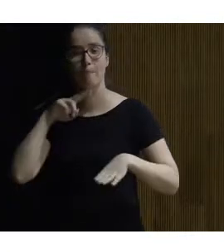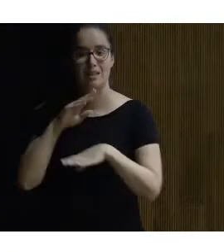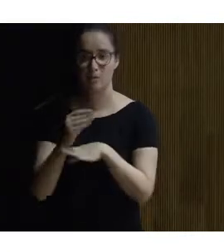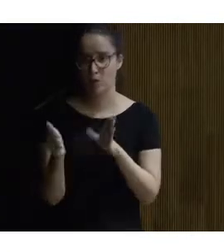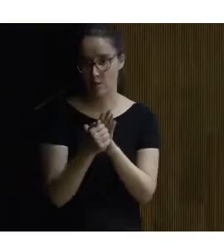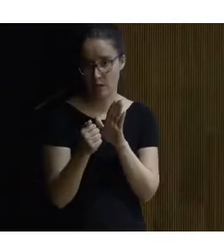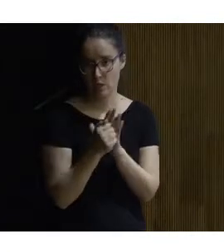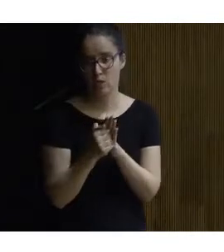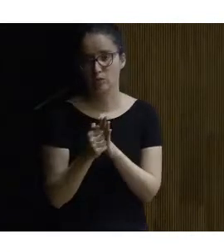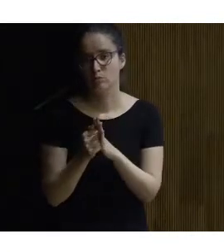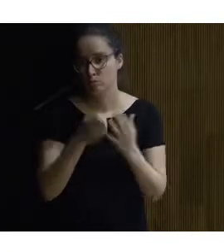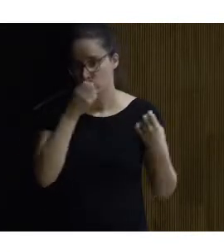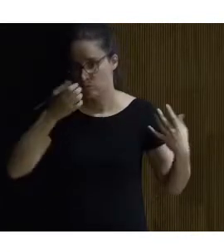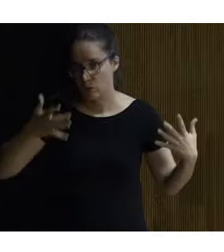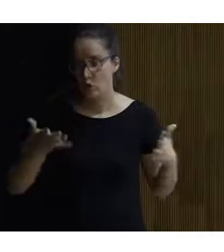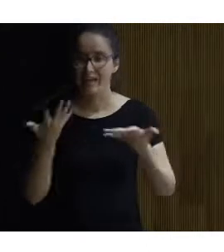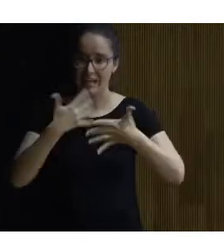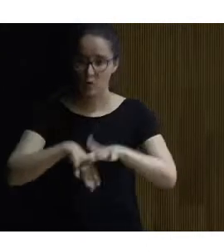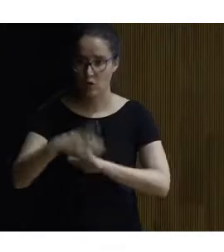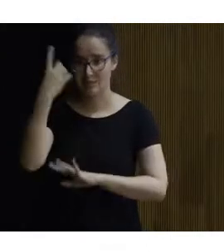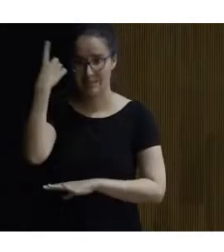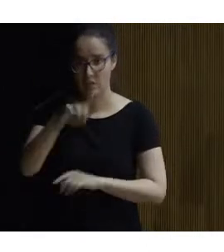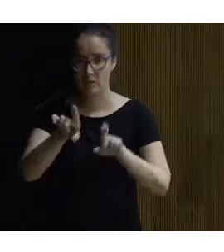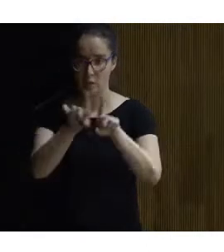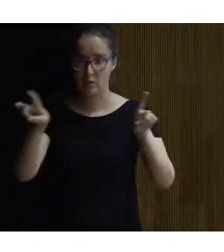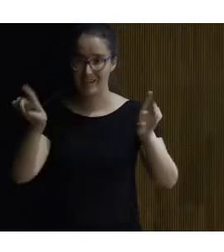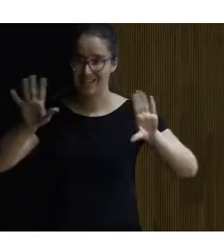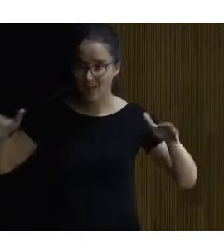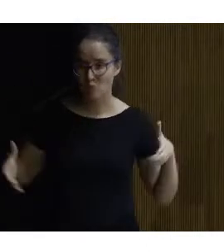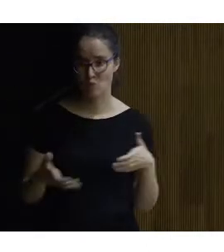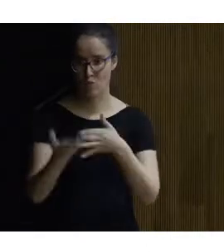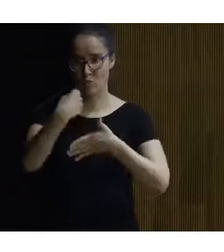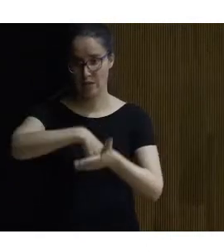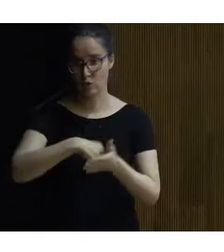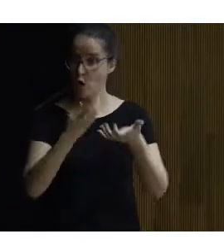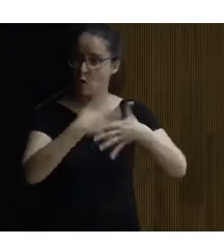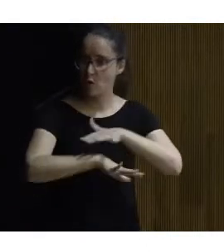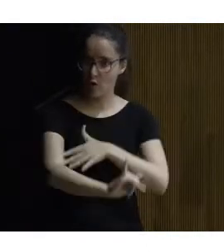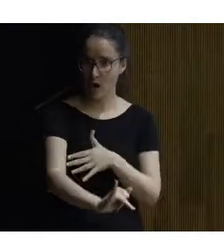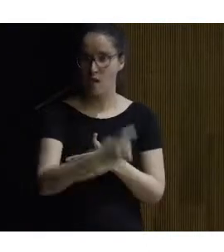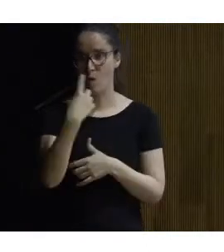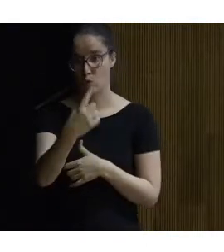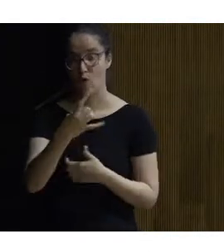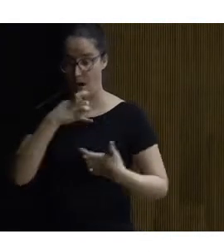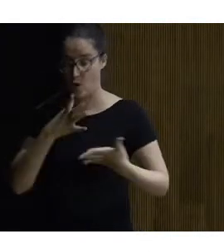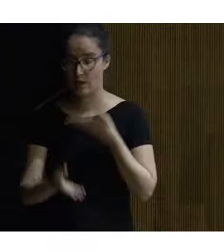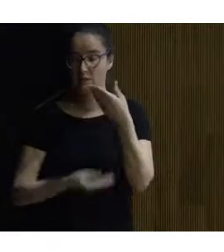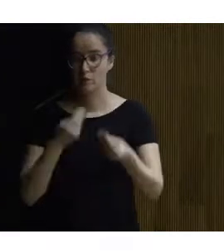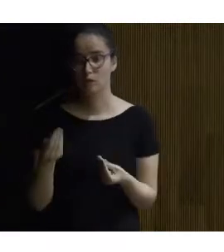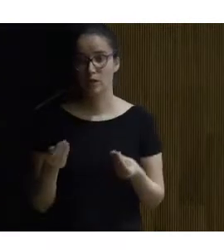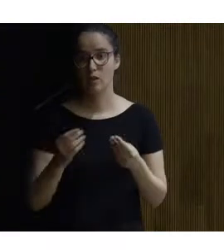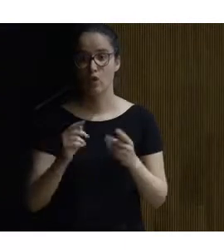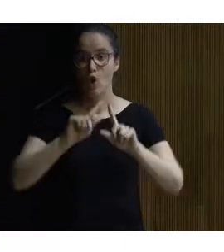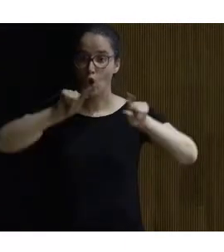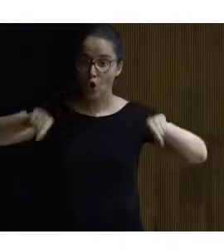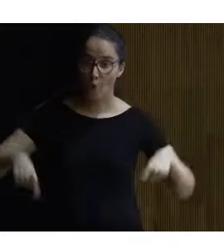aplicación bueno y la unión sabéis que es una de las empresas del grupo lo que estamos haciendo es ahora firmar convenios